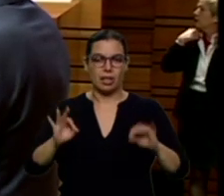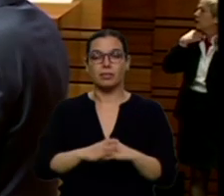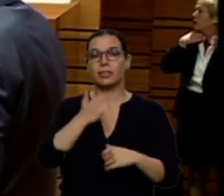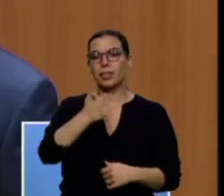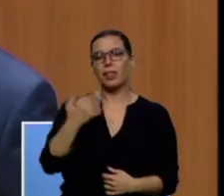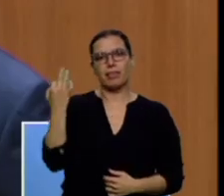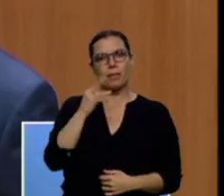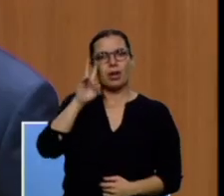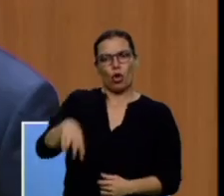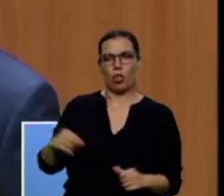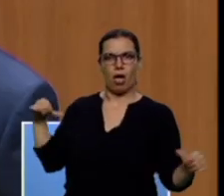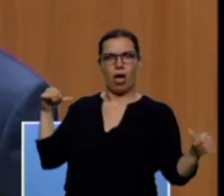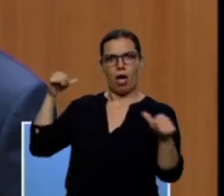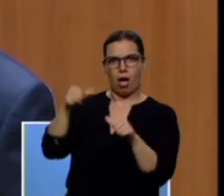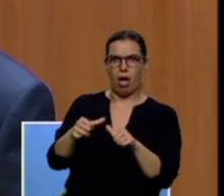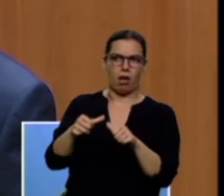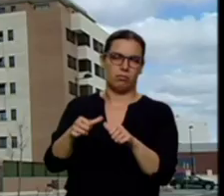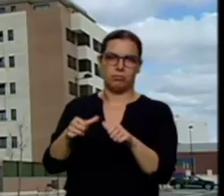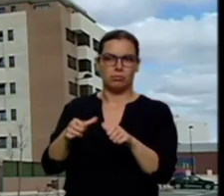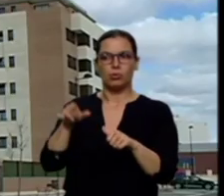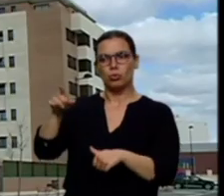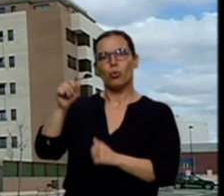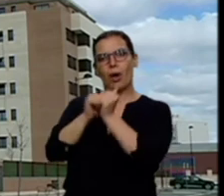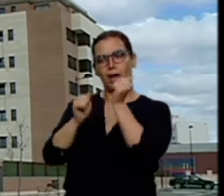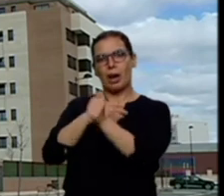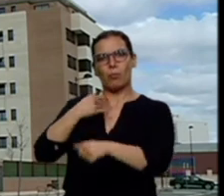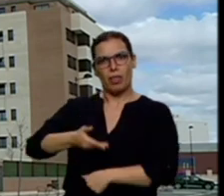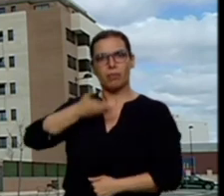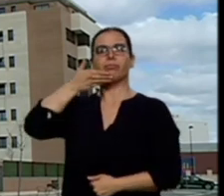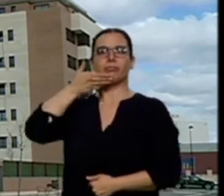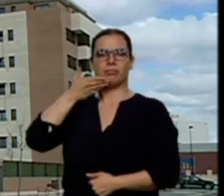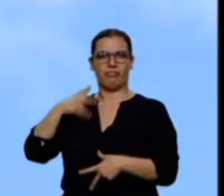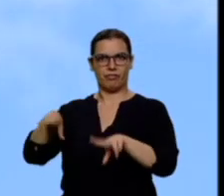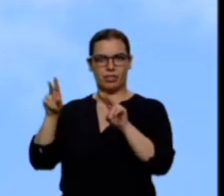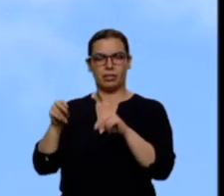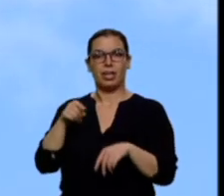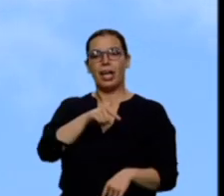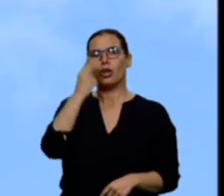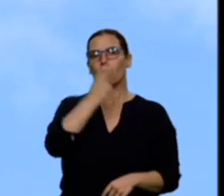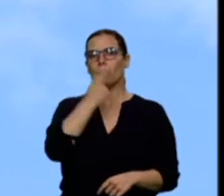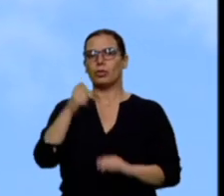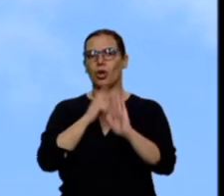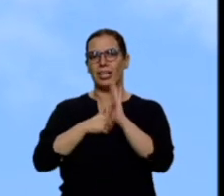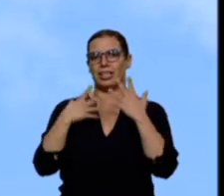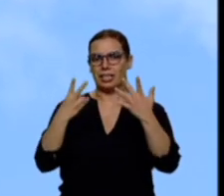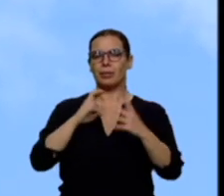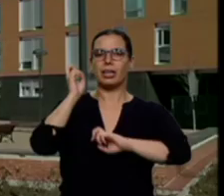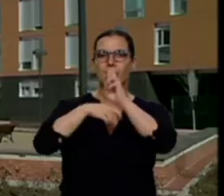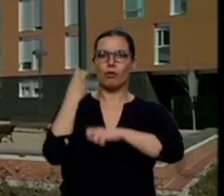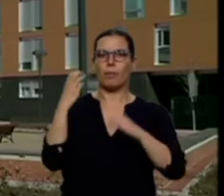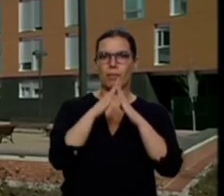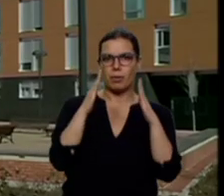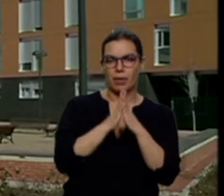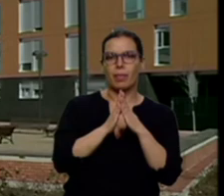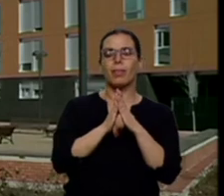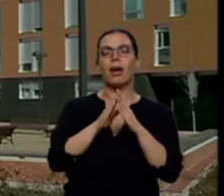conseguidos. Te puedes ir con la cabeza bien alta. Mañueco ha comprometido siete nuevas leyes, como una reforma de la de vivienda y llegar hasta las 3